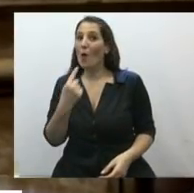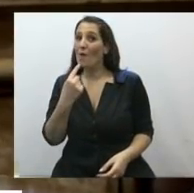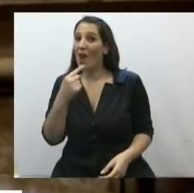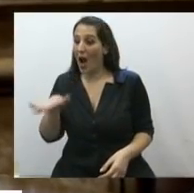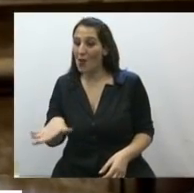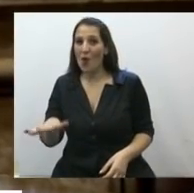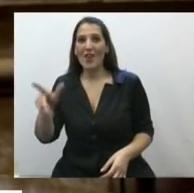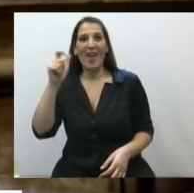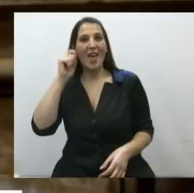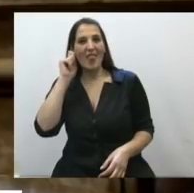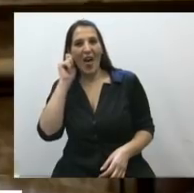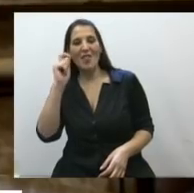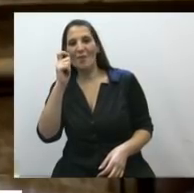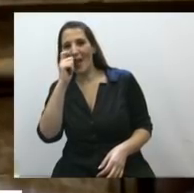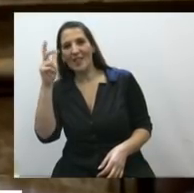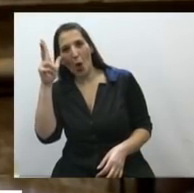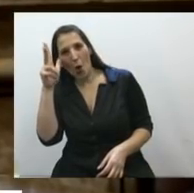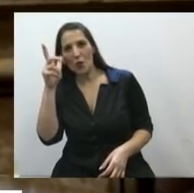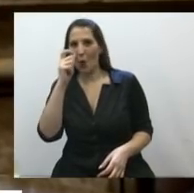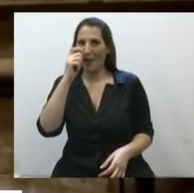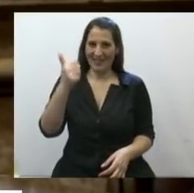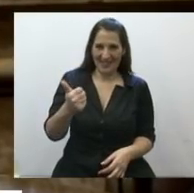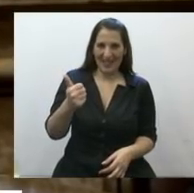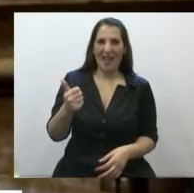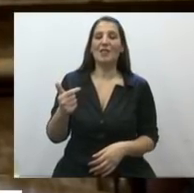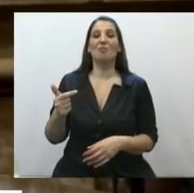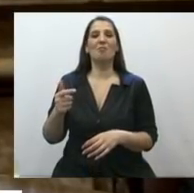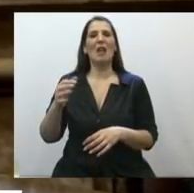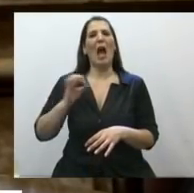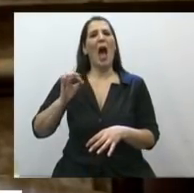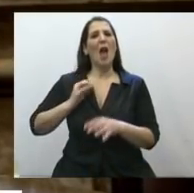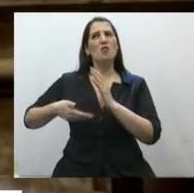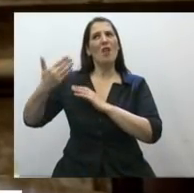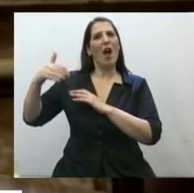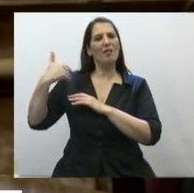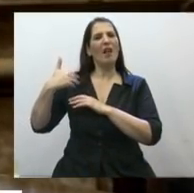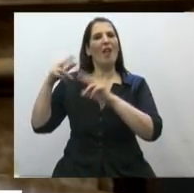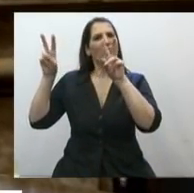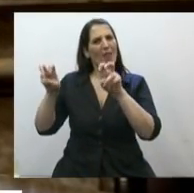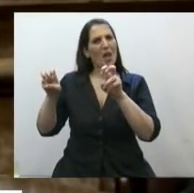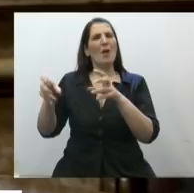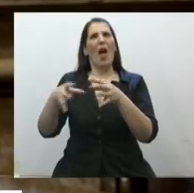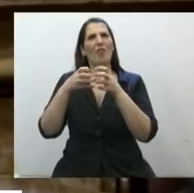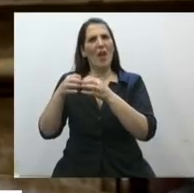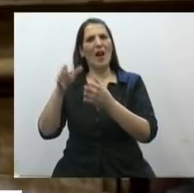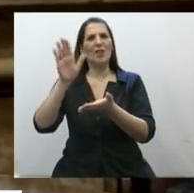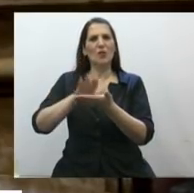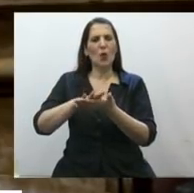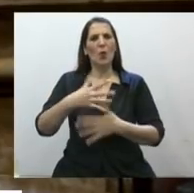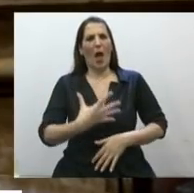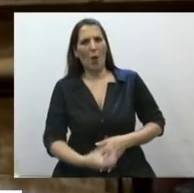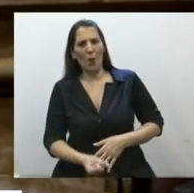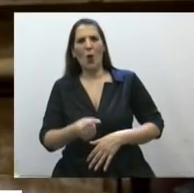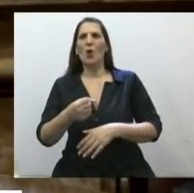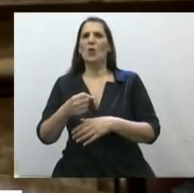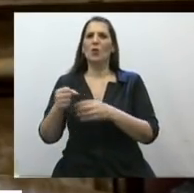y 28 años, y hace unos años atrás cuando este tema empezó a debatirse públicamente con la posibilidad